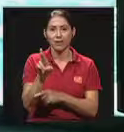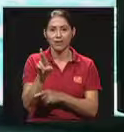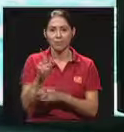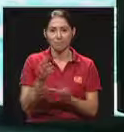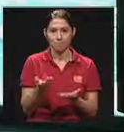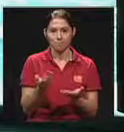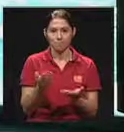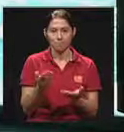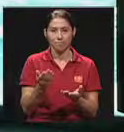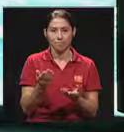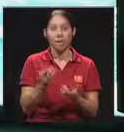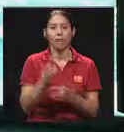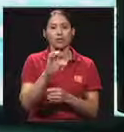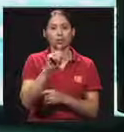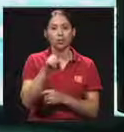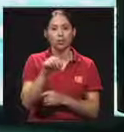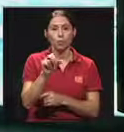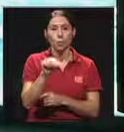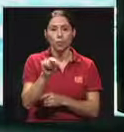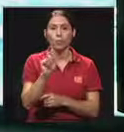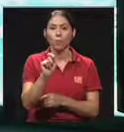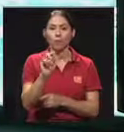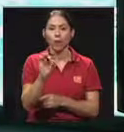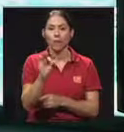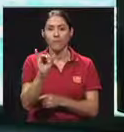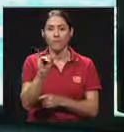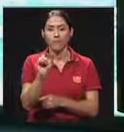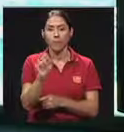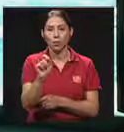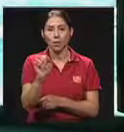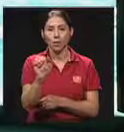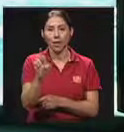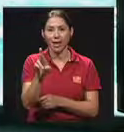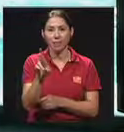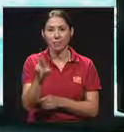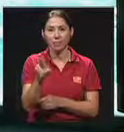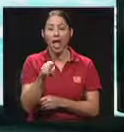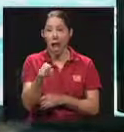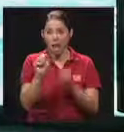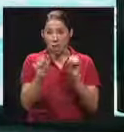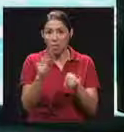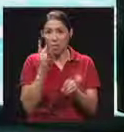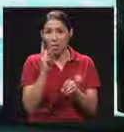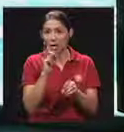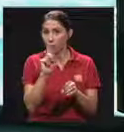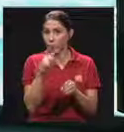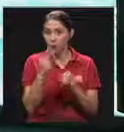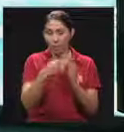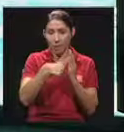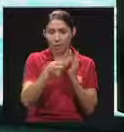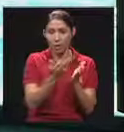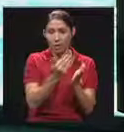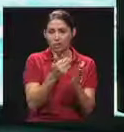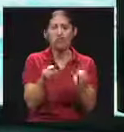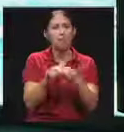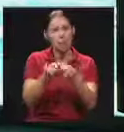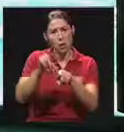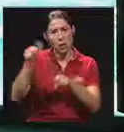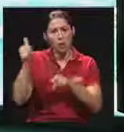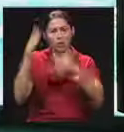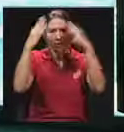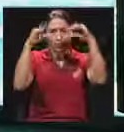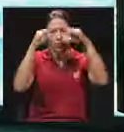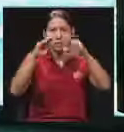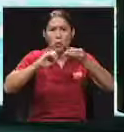.fi de financiero. Entonces, supen.fi.cr. Ahí pueden ver no solamente estas publicaciones, sino también otras informaciones,